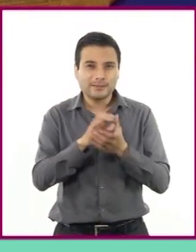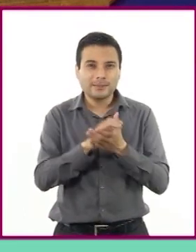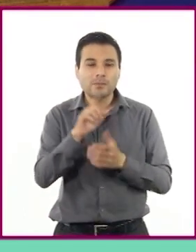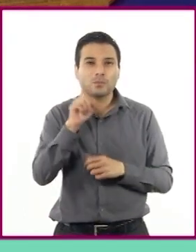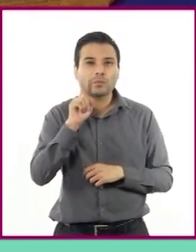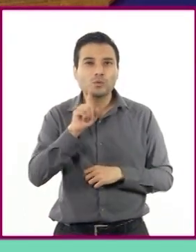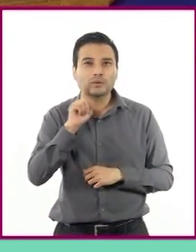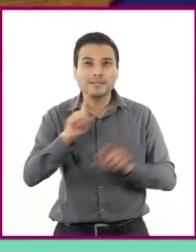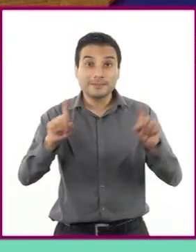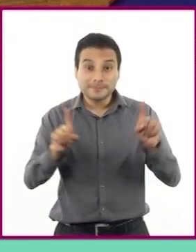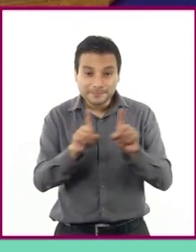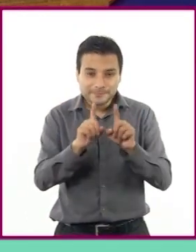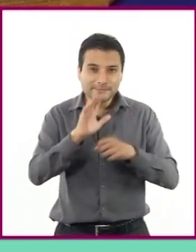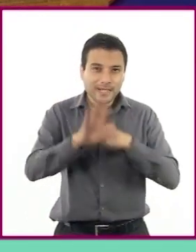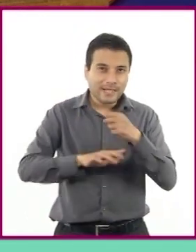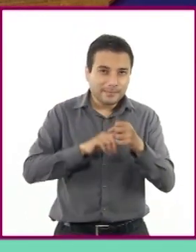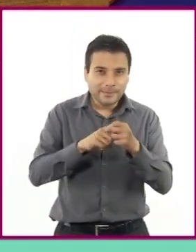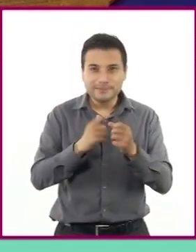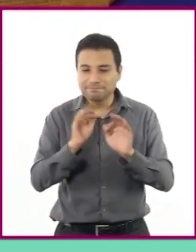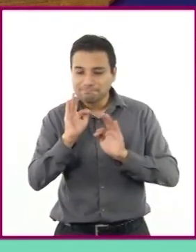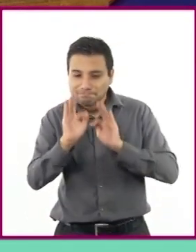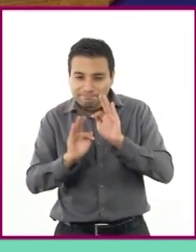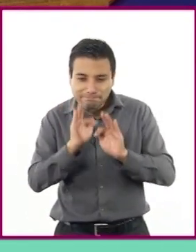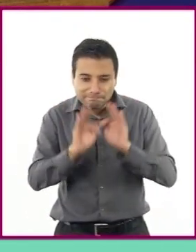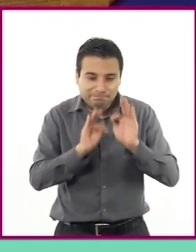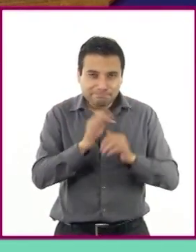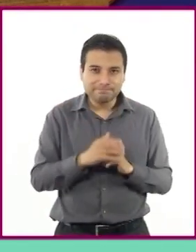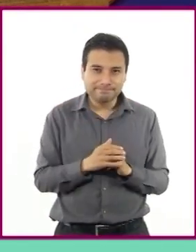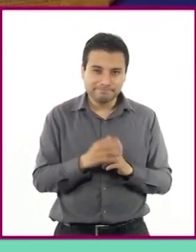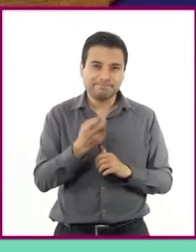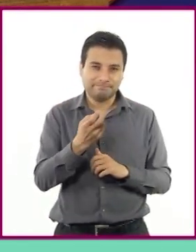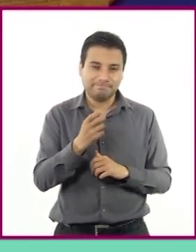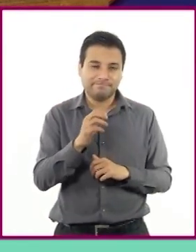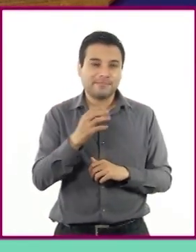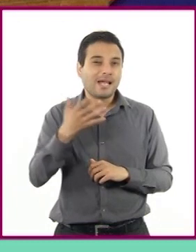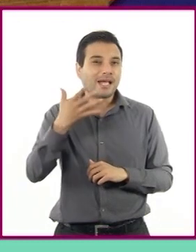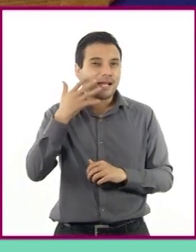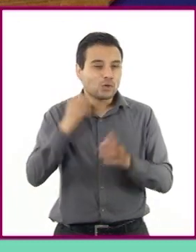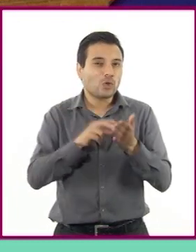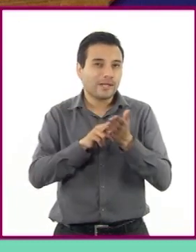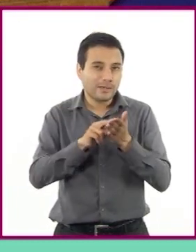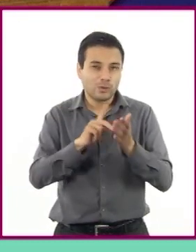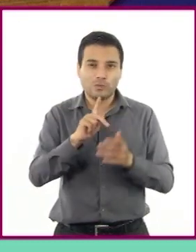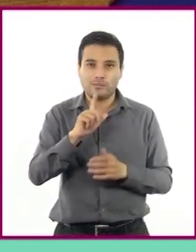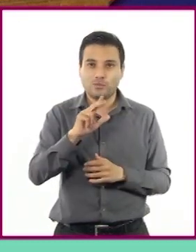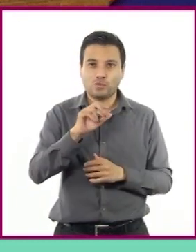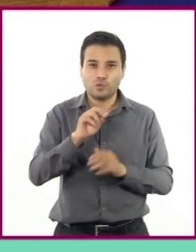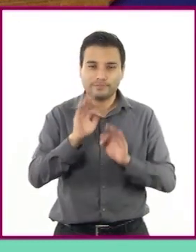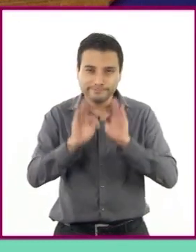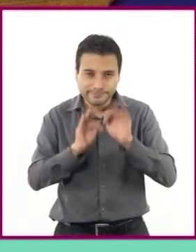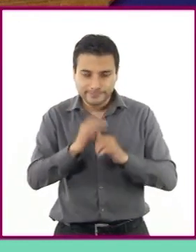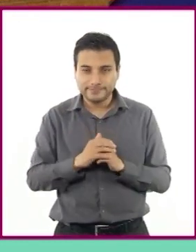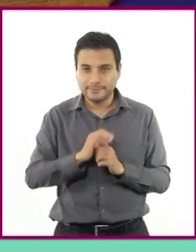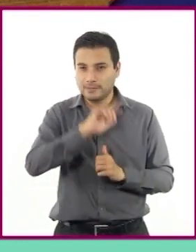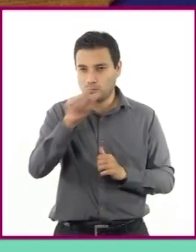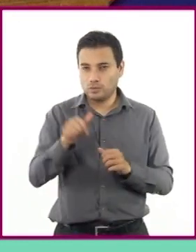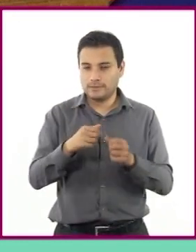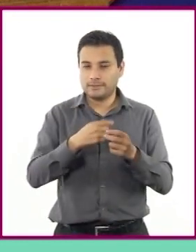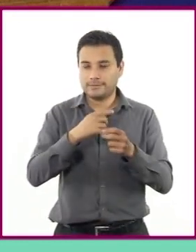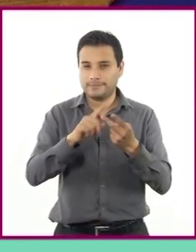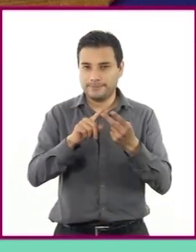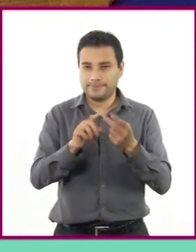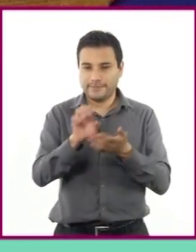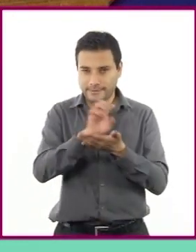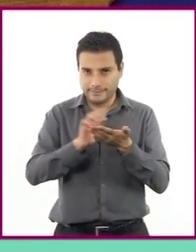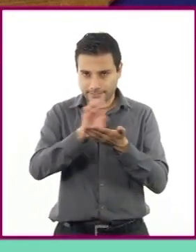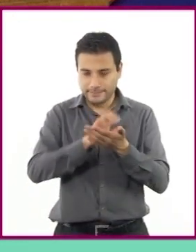con los animales domésticos, principalmente con el gato negro, Plutón. La segunda escena, puede ser cuando